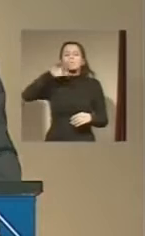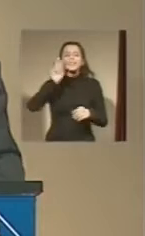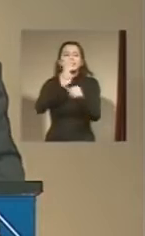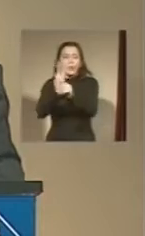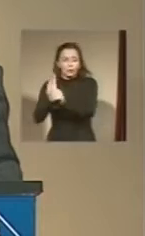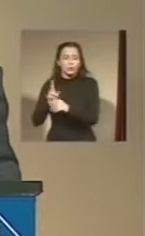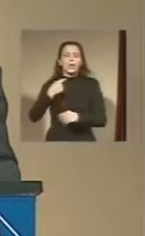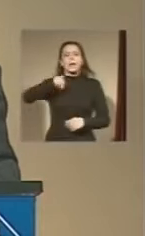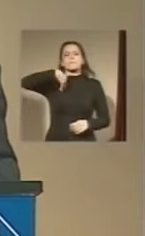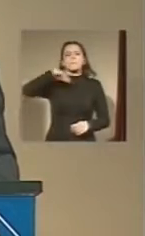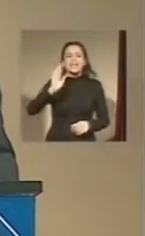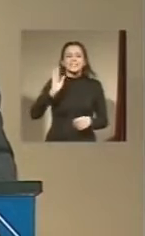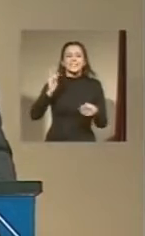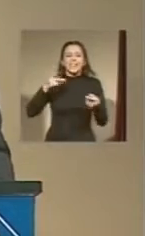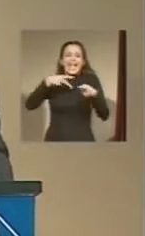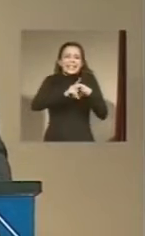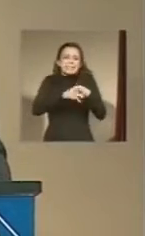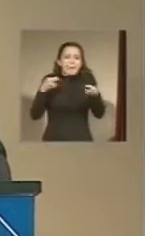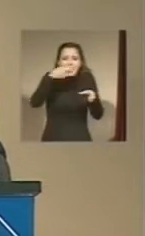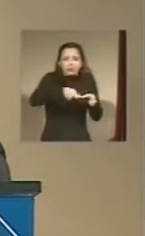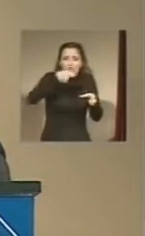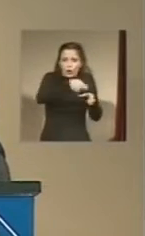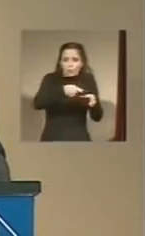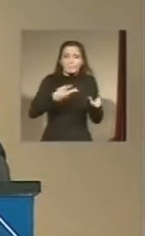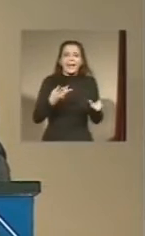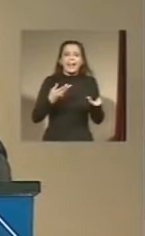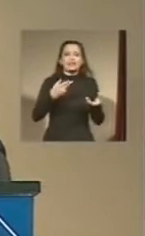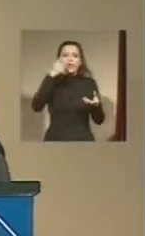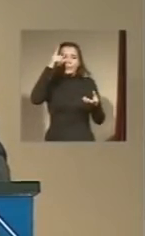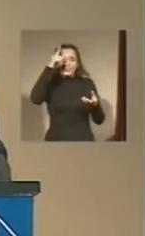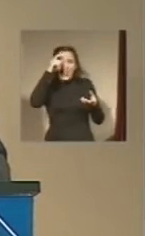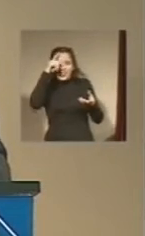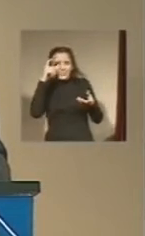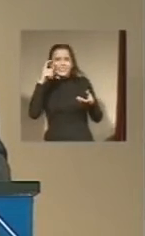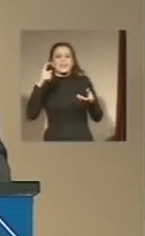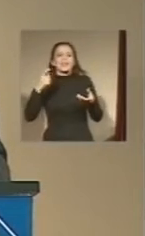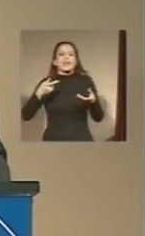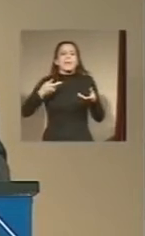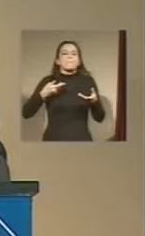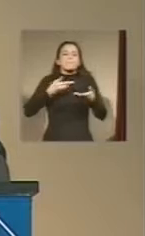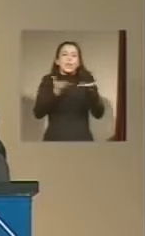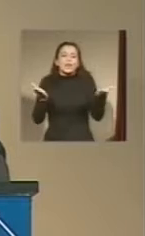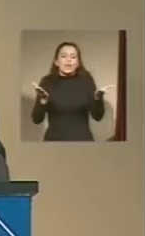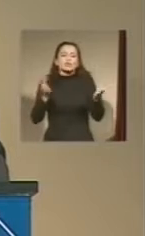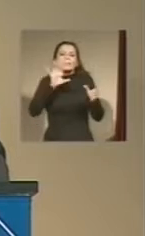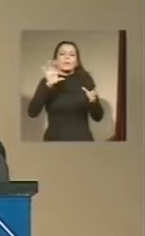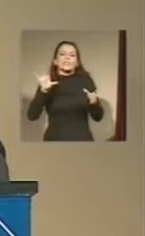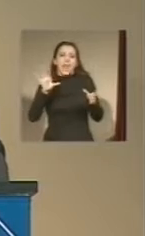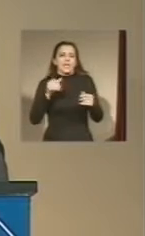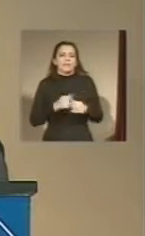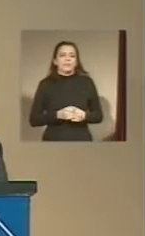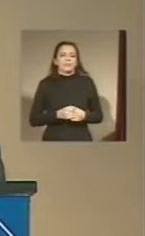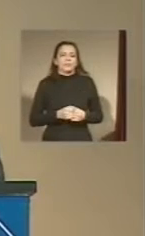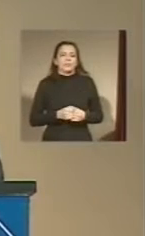es el resultado de una provincia más sana. Los pacientes del Hospital Público Provincial no saldrán más con una receta del consultorio,